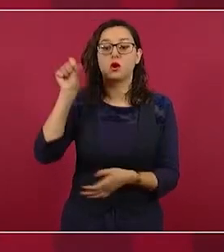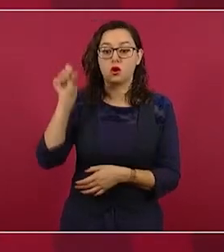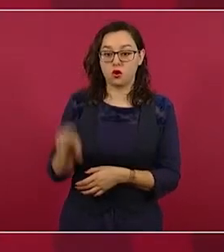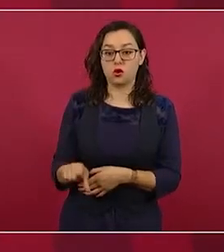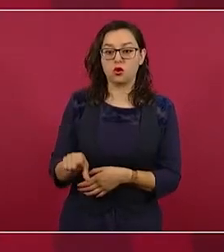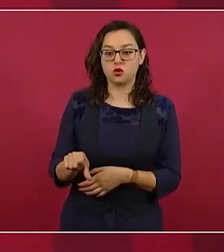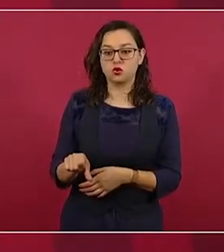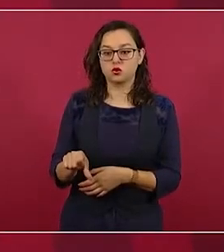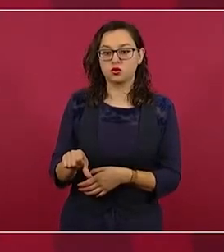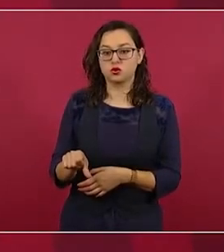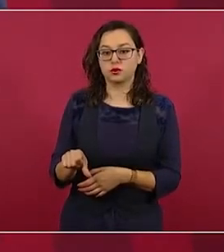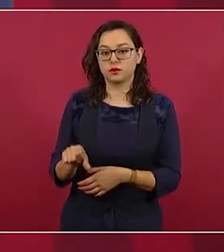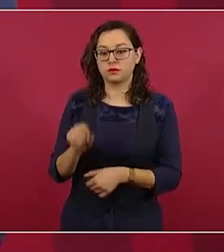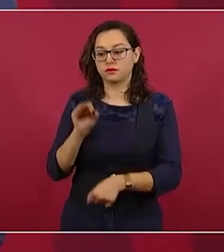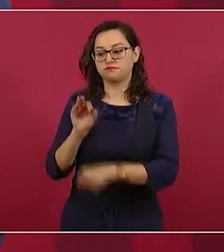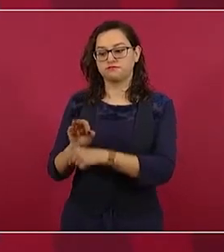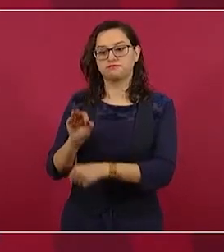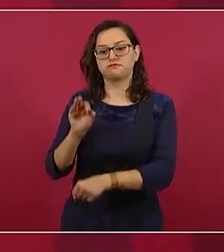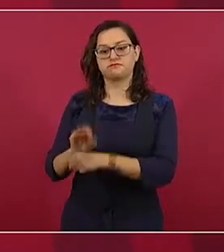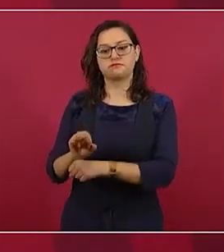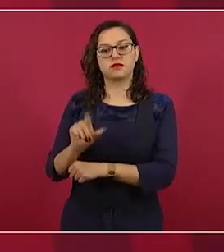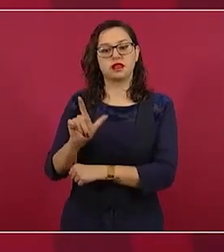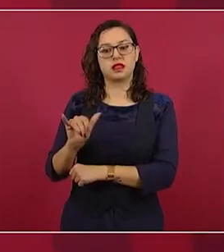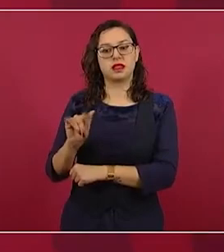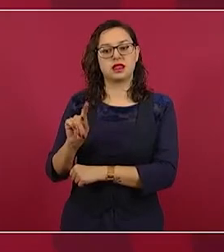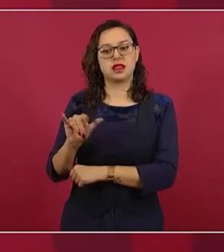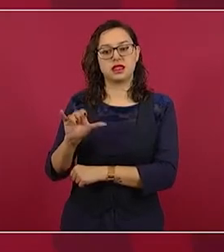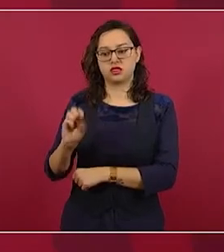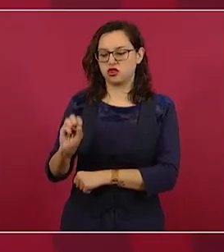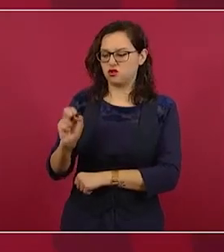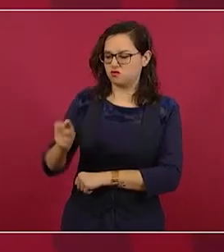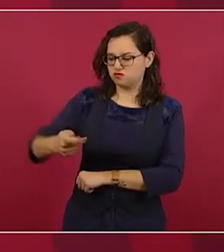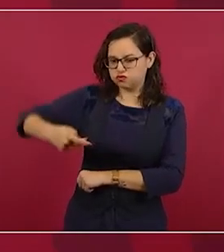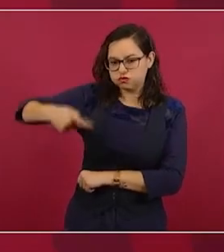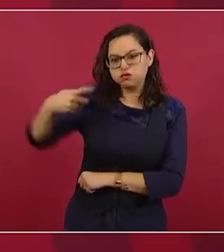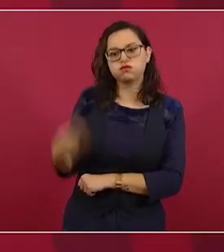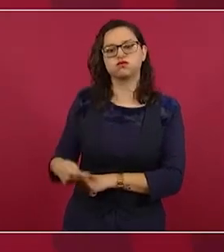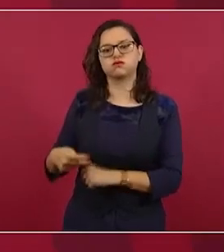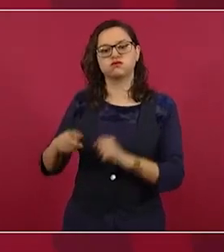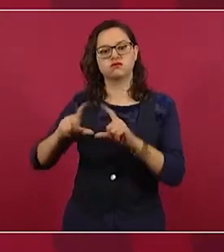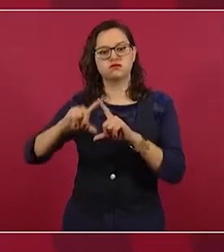para que nacionalicemos el litio.